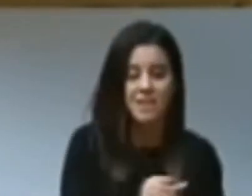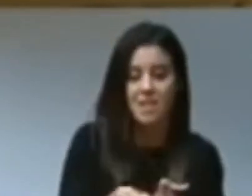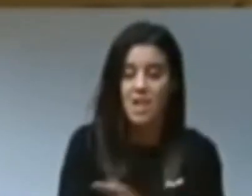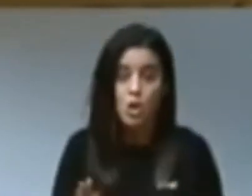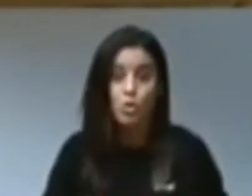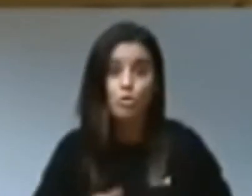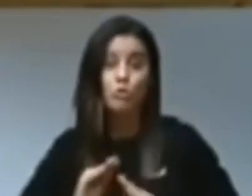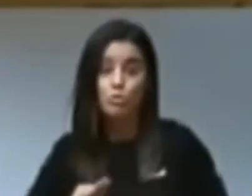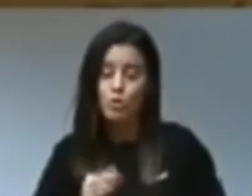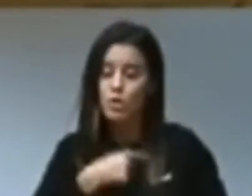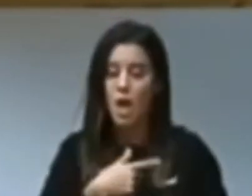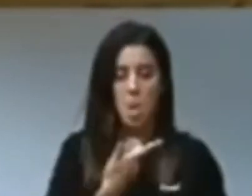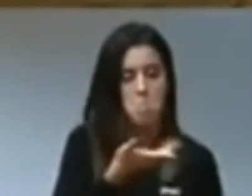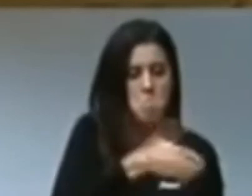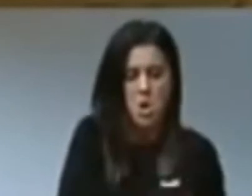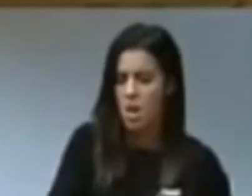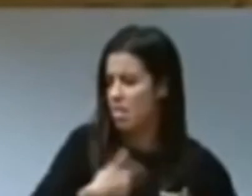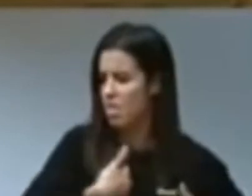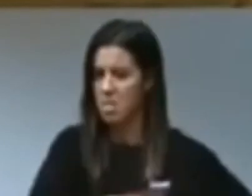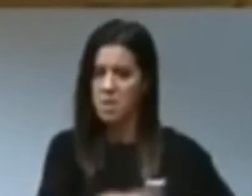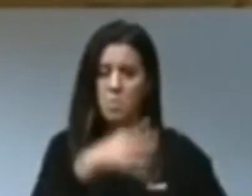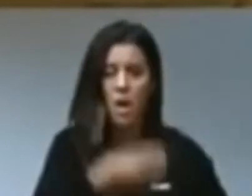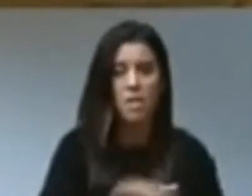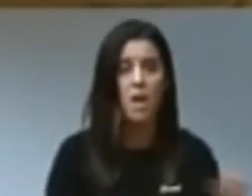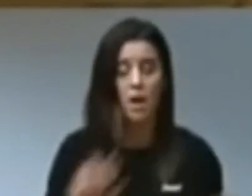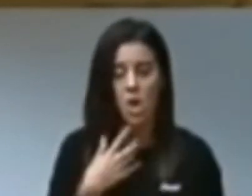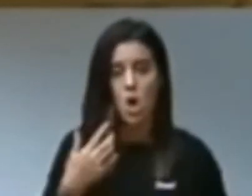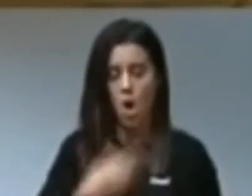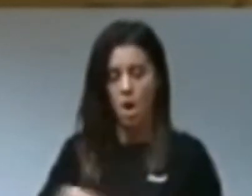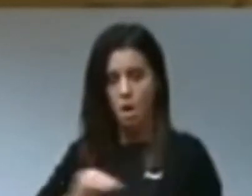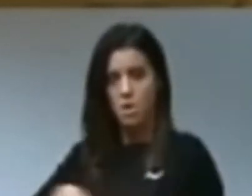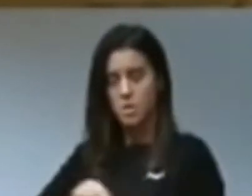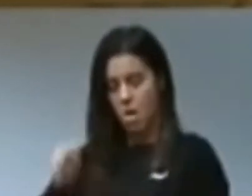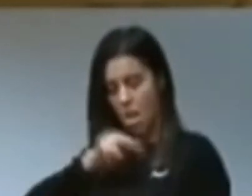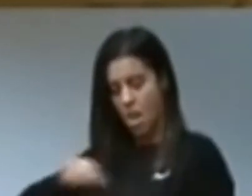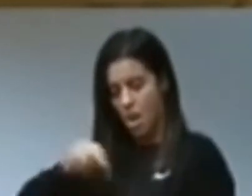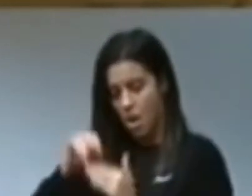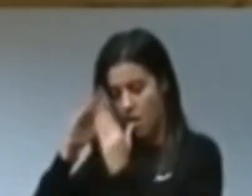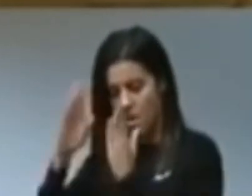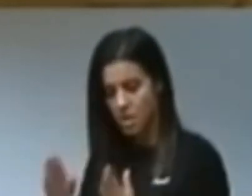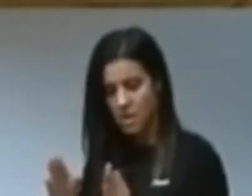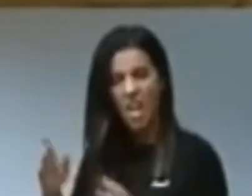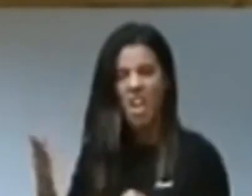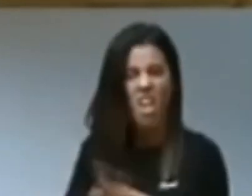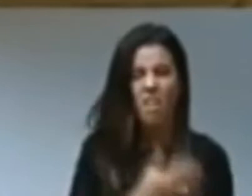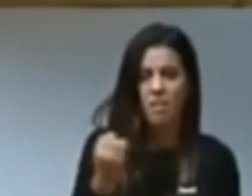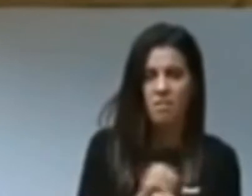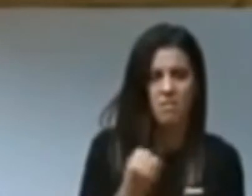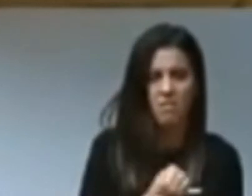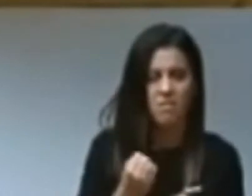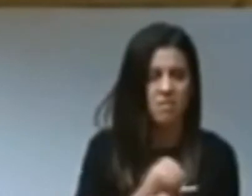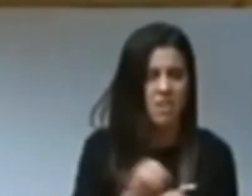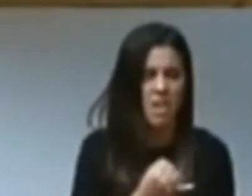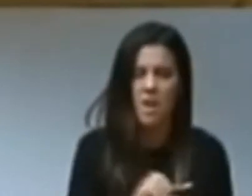y frío a tres hijos, a quienes mandaba descalzos a mendigar bajo la nieve mientras él escribía y leía en casa, antes que